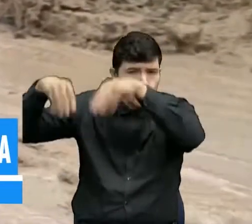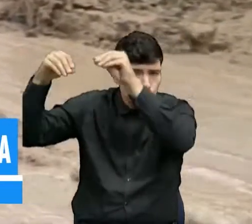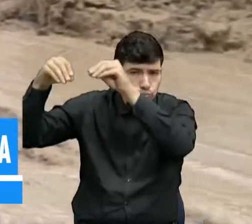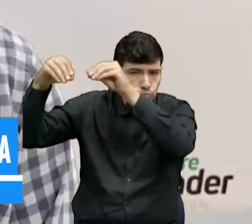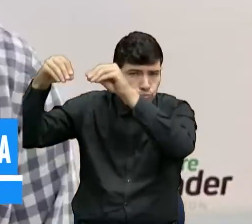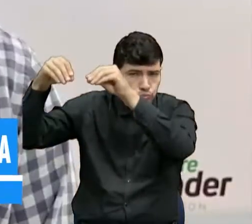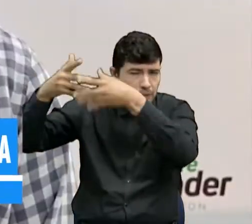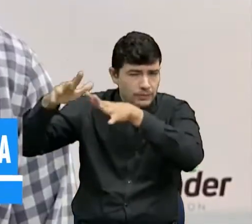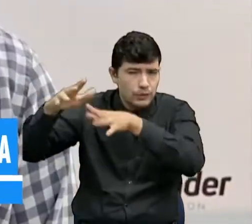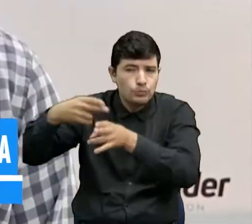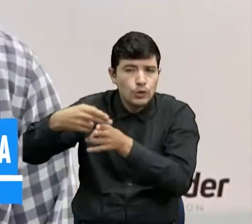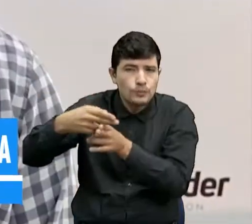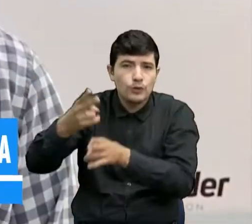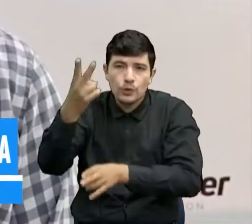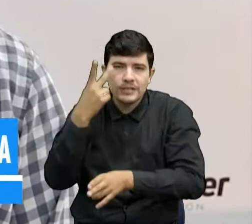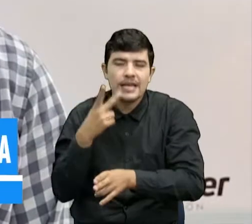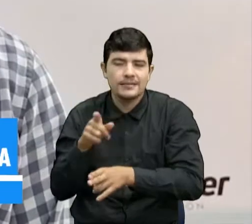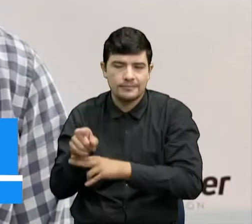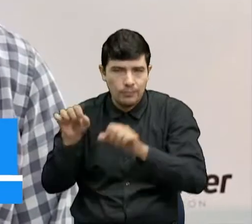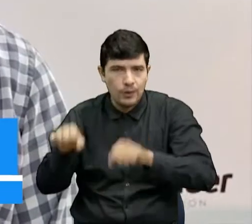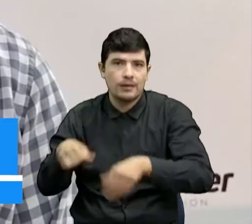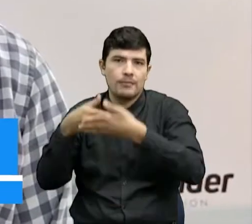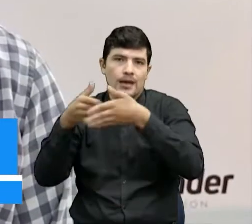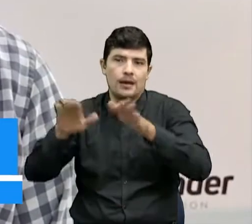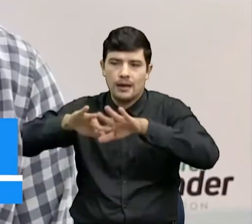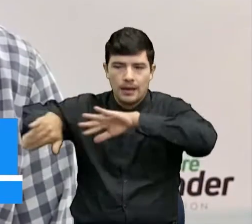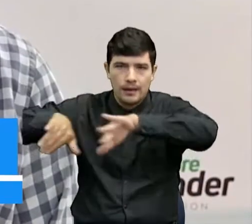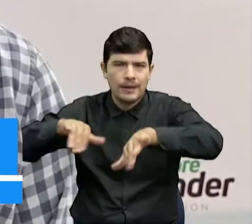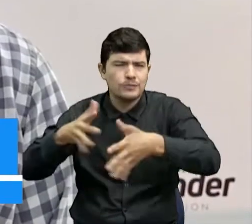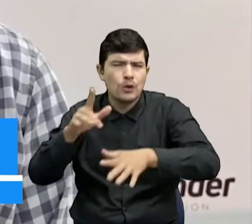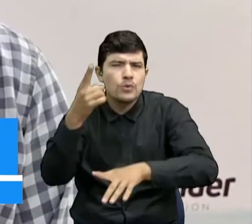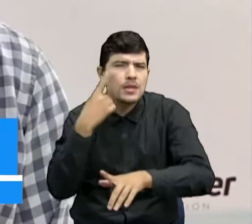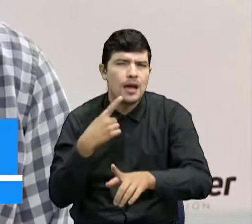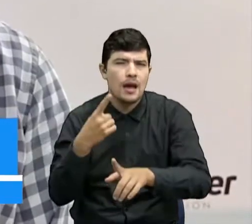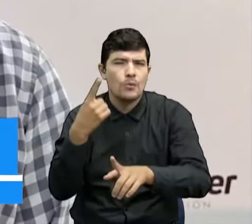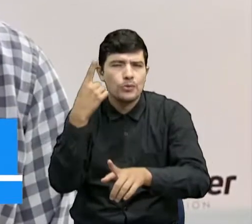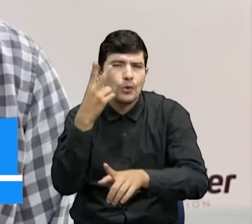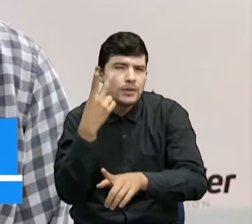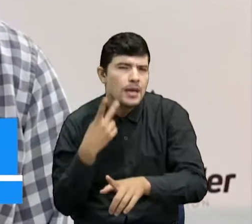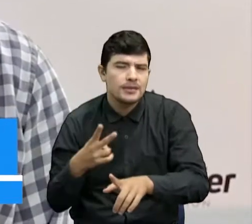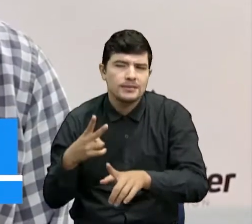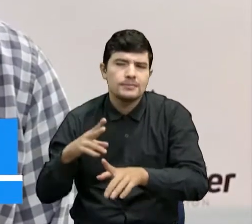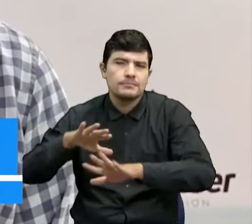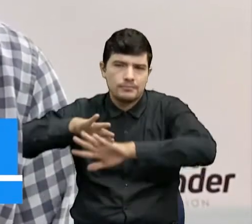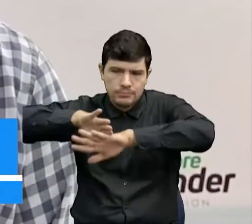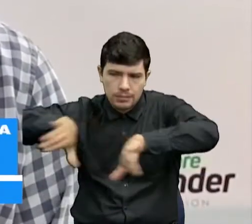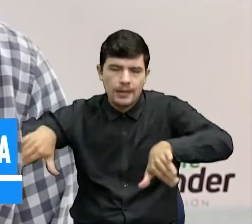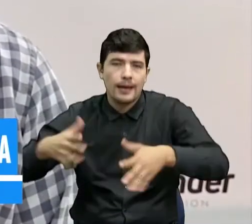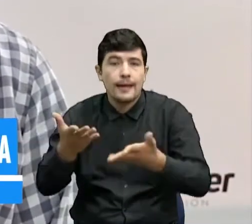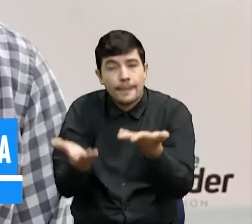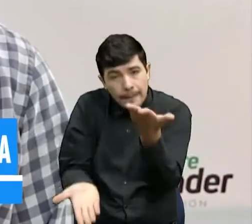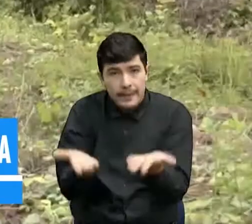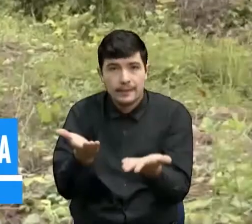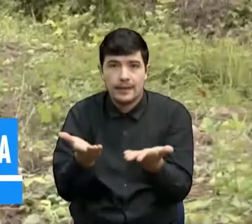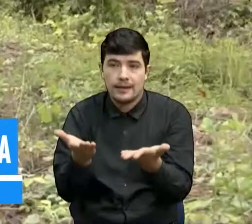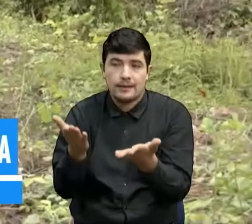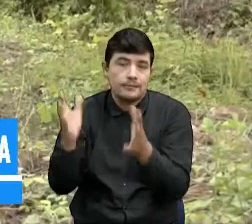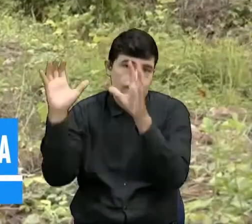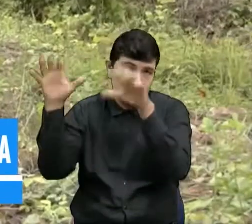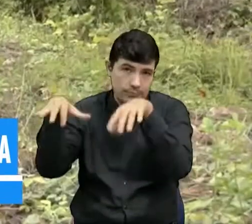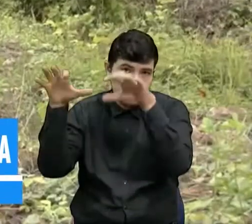que esta vía esté reaperturada en alrededor de día y medio o dos días, dependiendo de las condiciones climáticas en la zona.